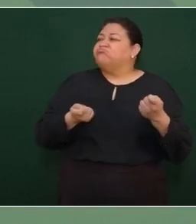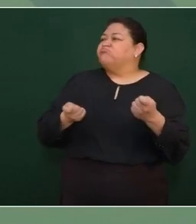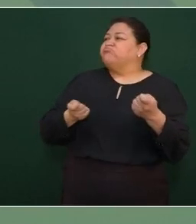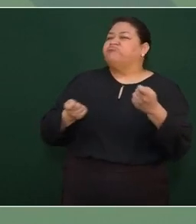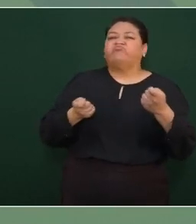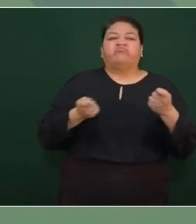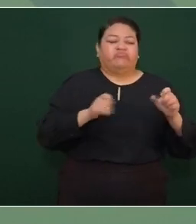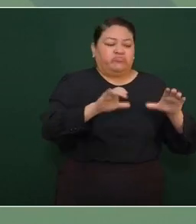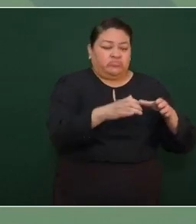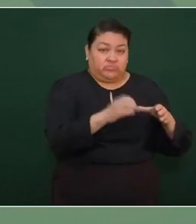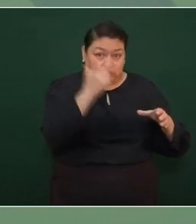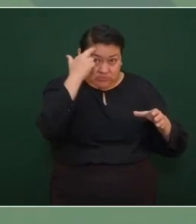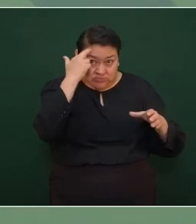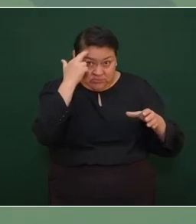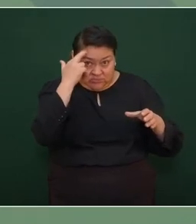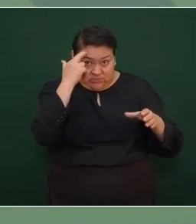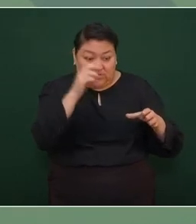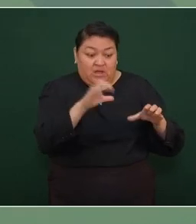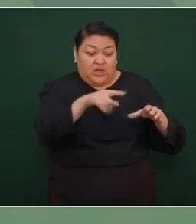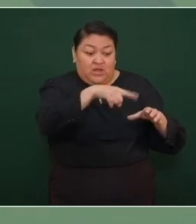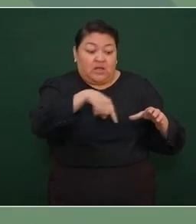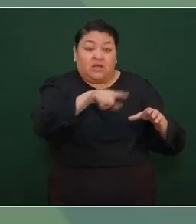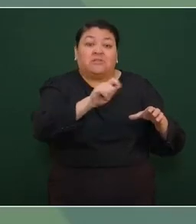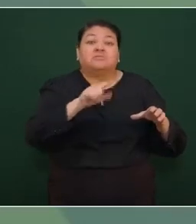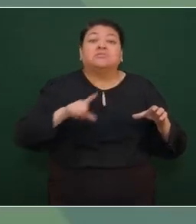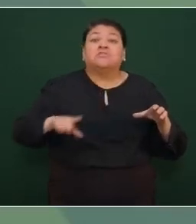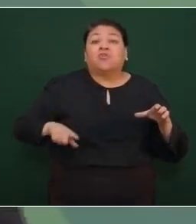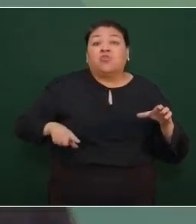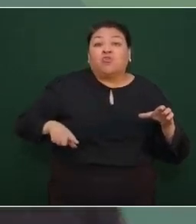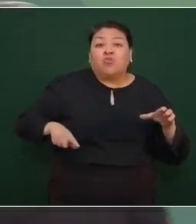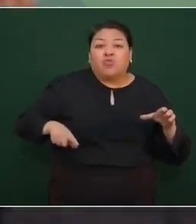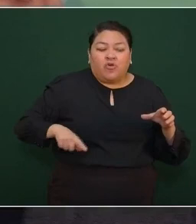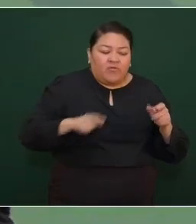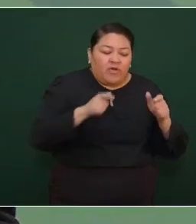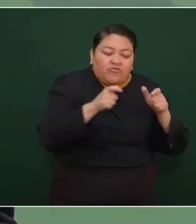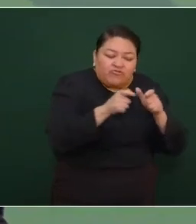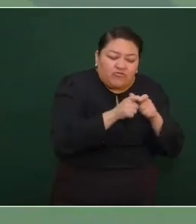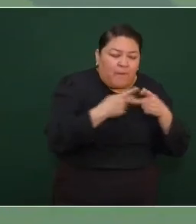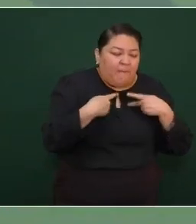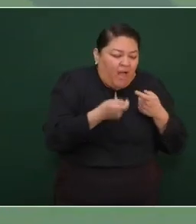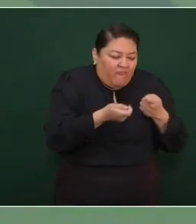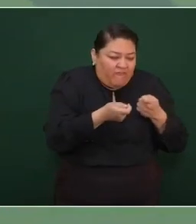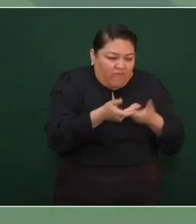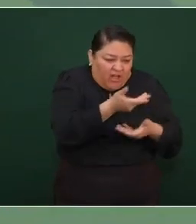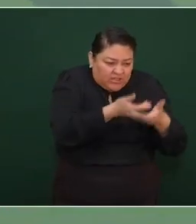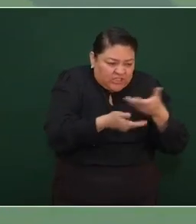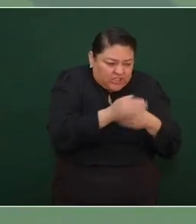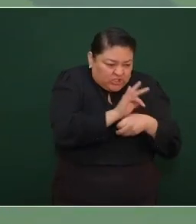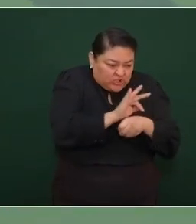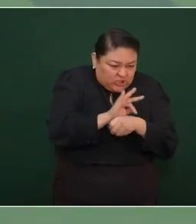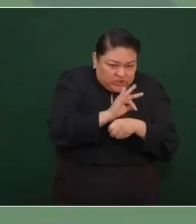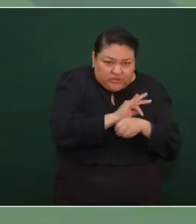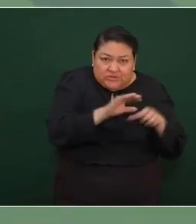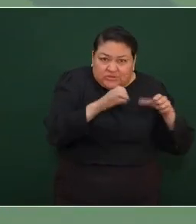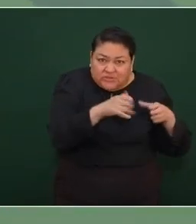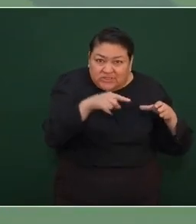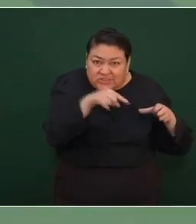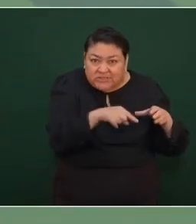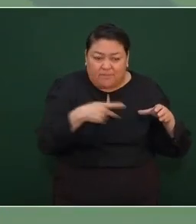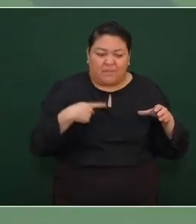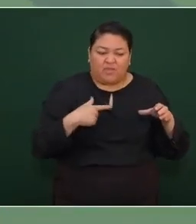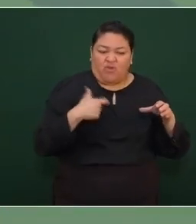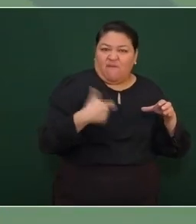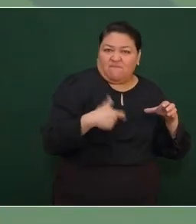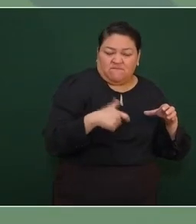oligarquía es el gobierno de una minoría, el gobierno de los